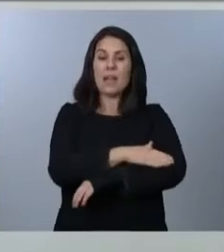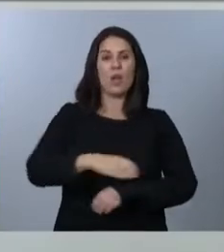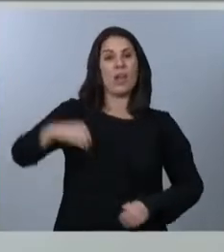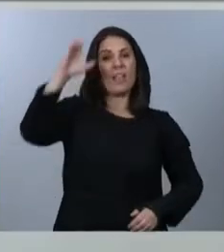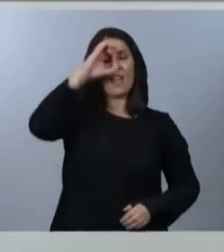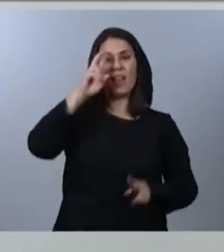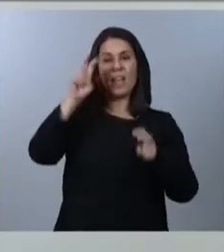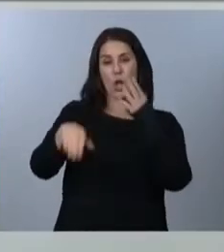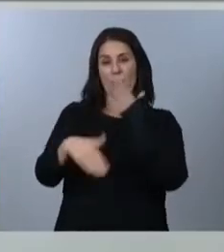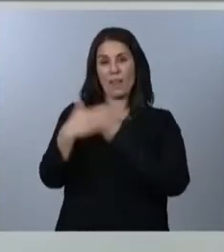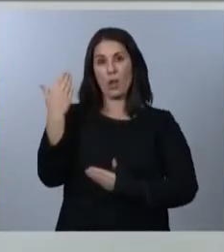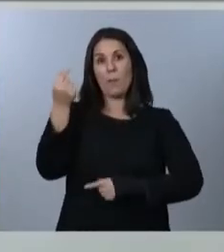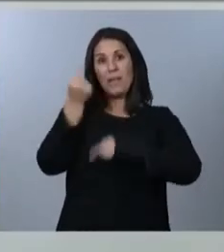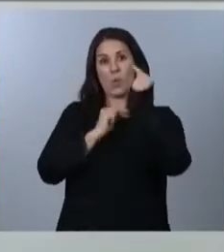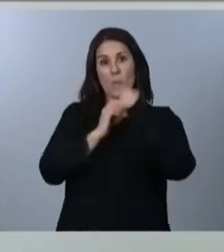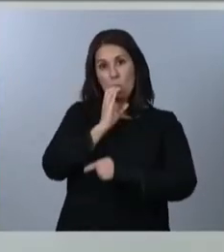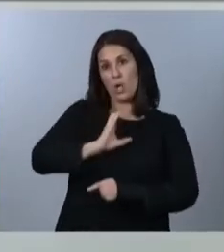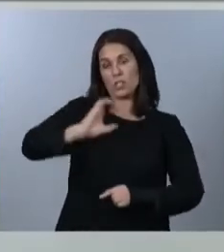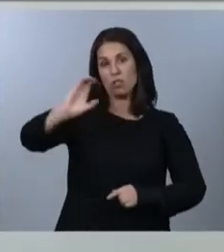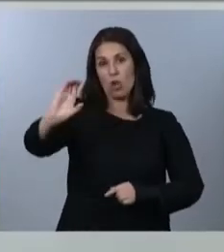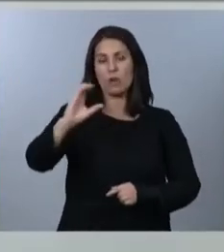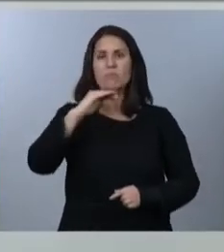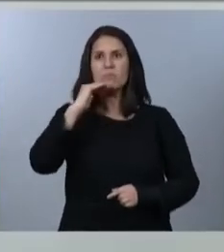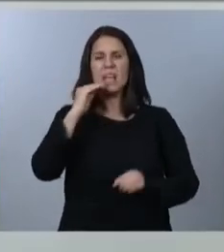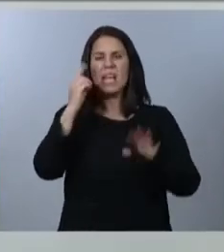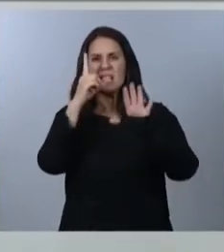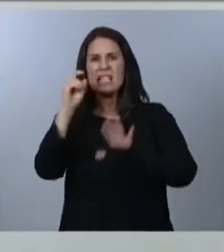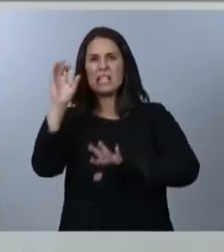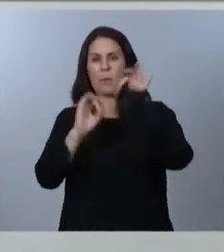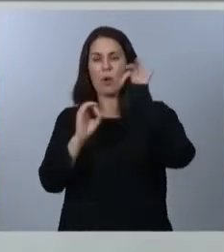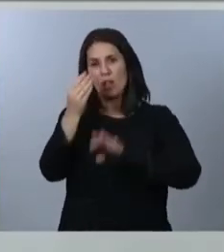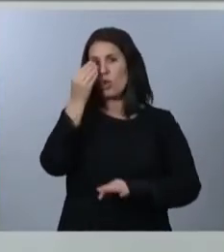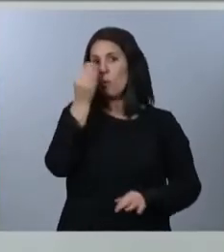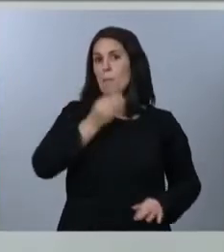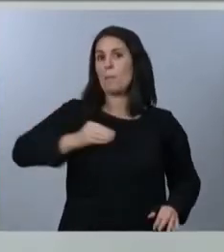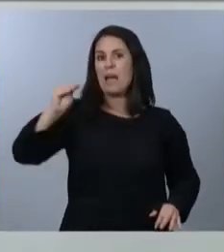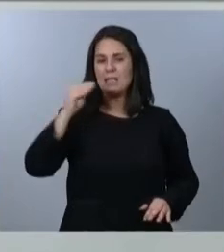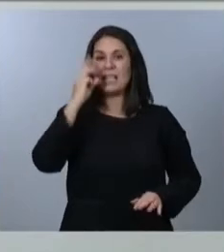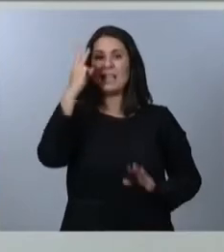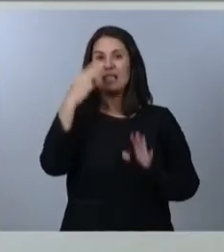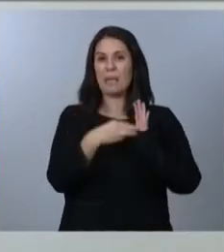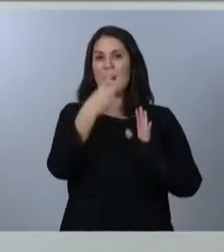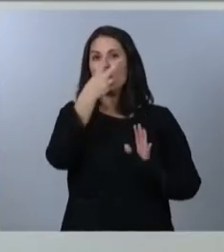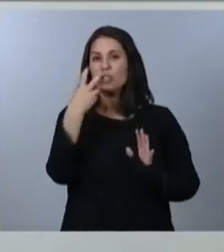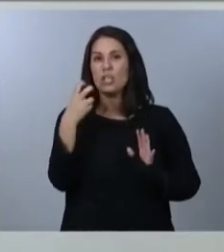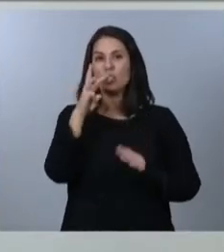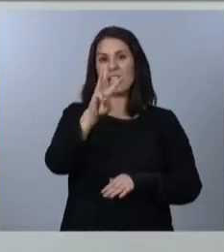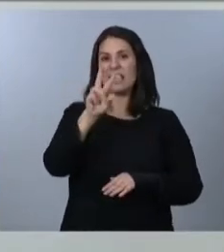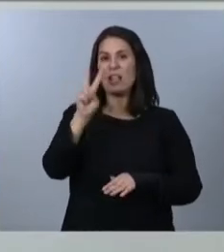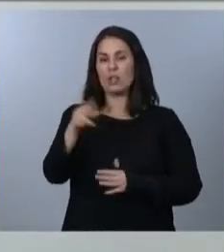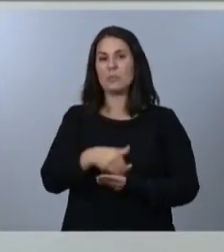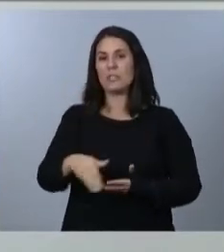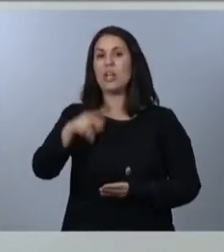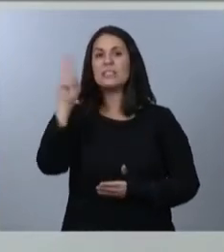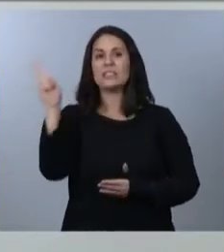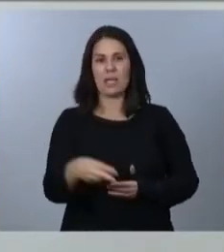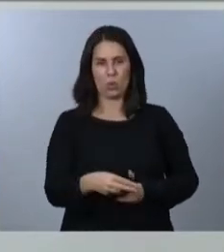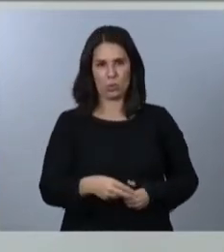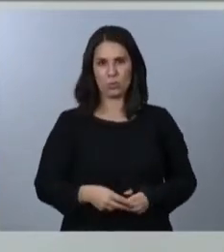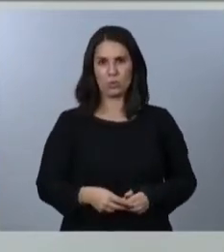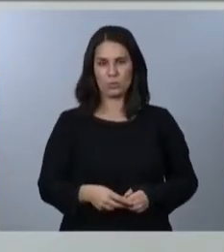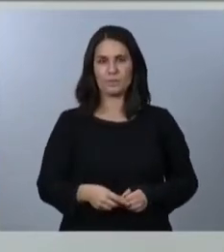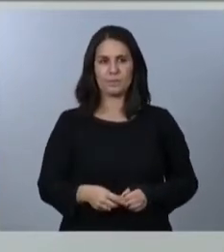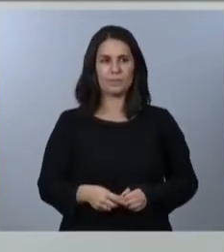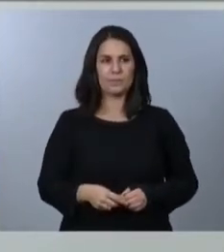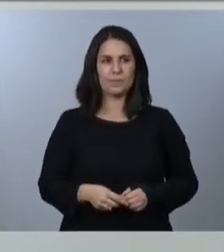presupuestaria casi un 60% más, en concreto 3.232 millones de euros. Y junto a